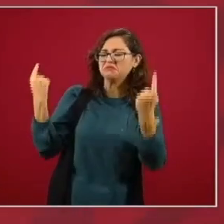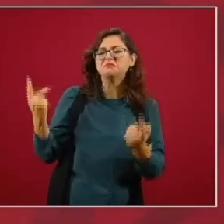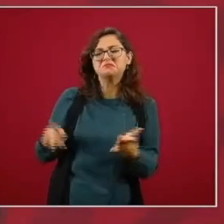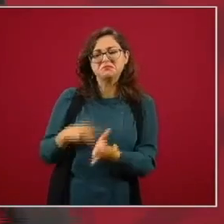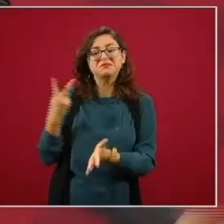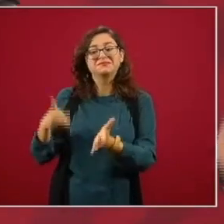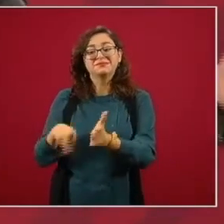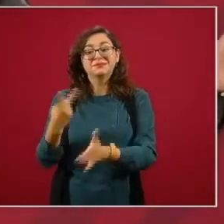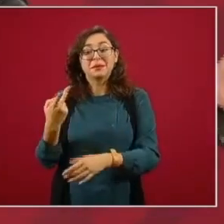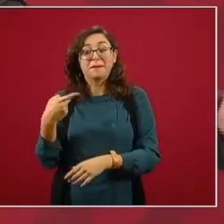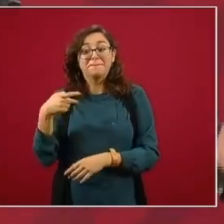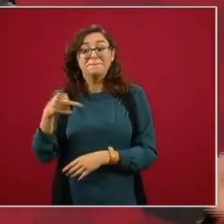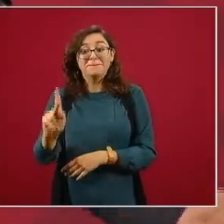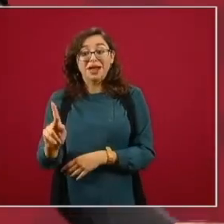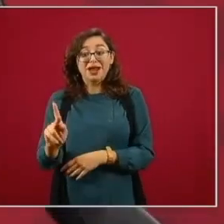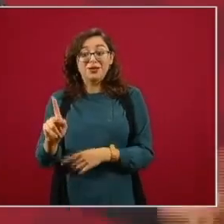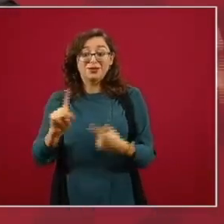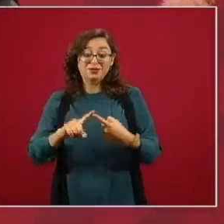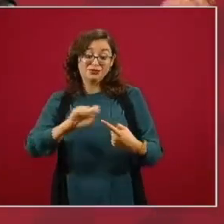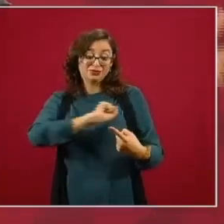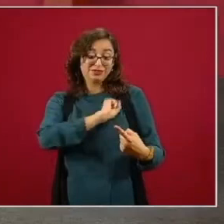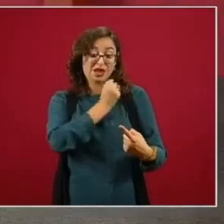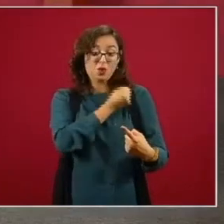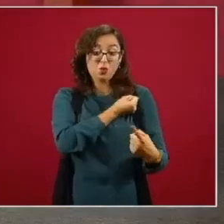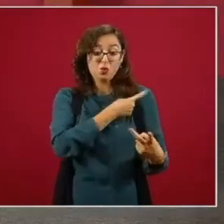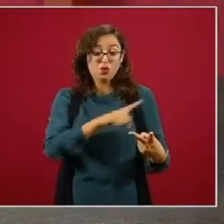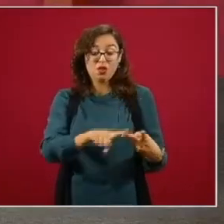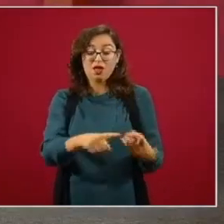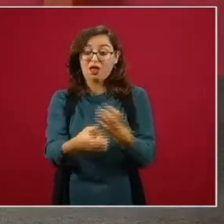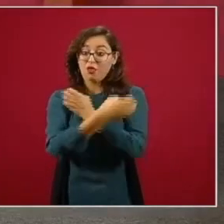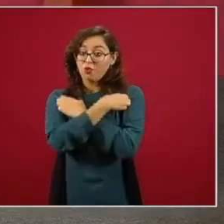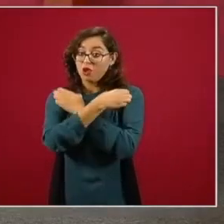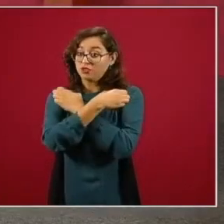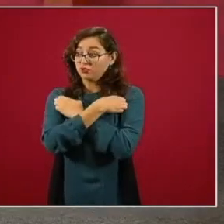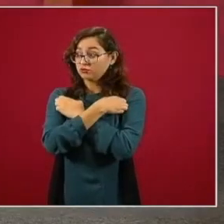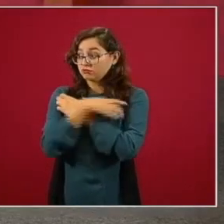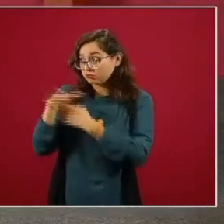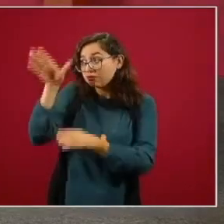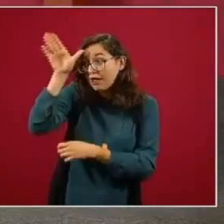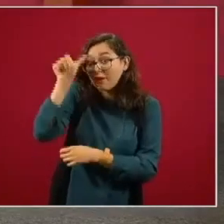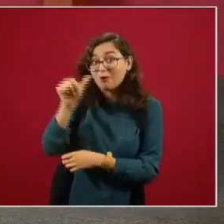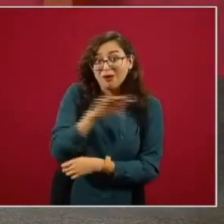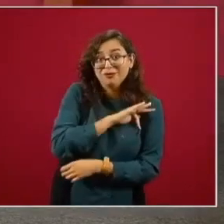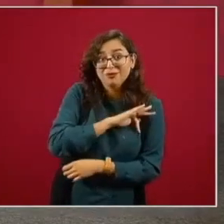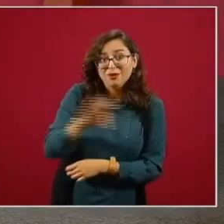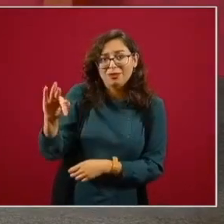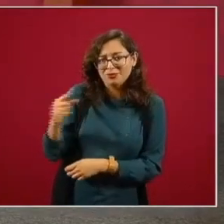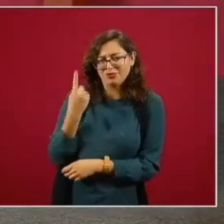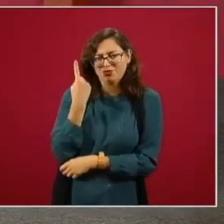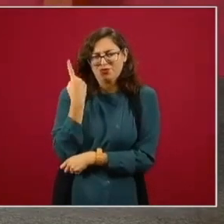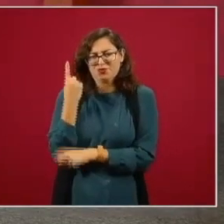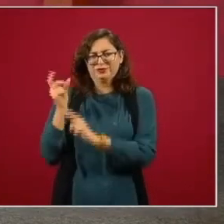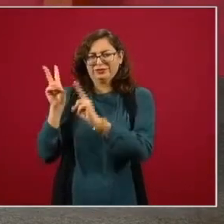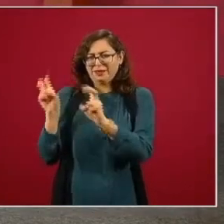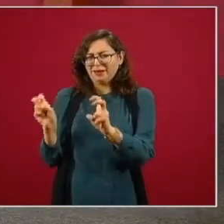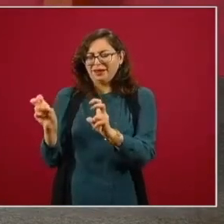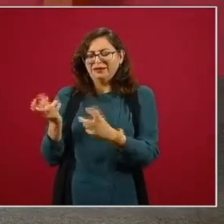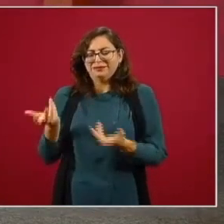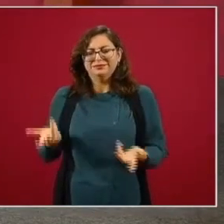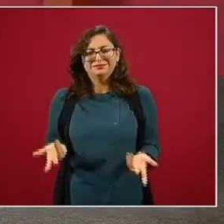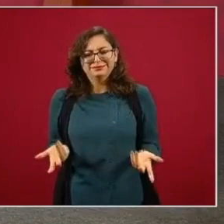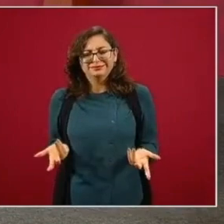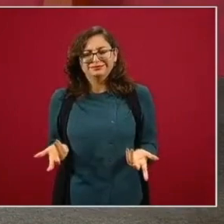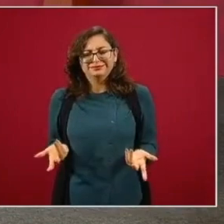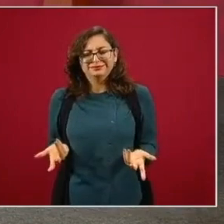pero se trata de la salud se trata de la educación que no podemos ponernos de acuerdos en eso bueno